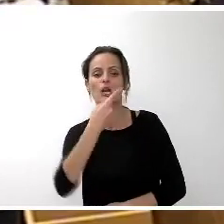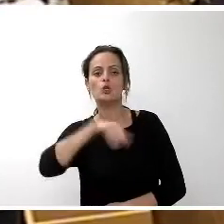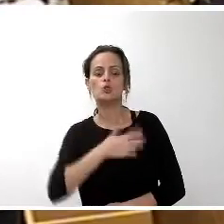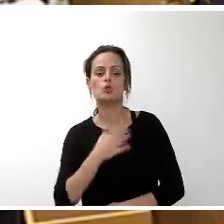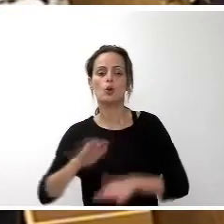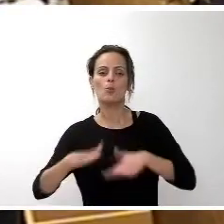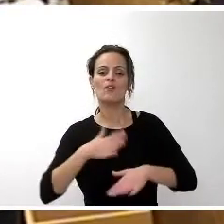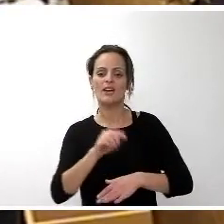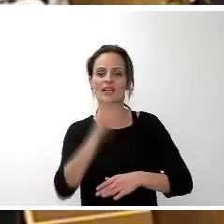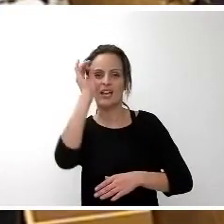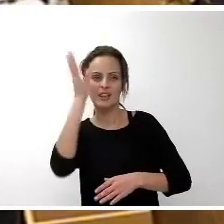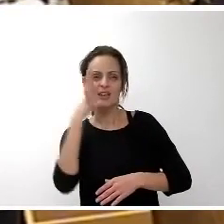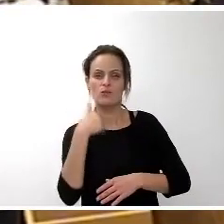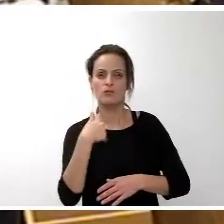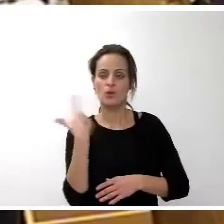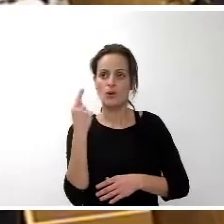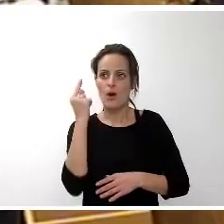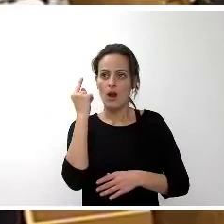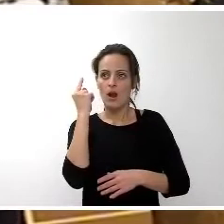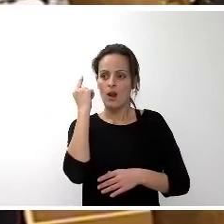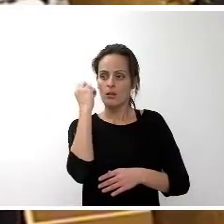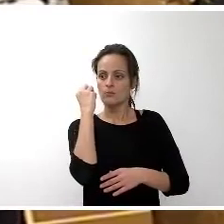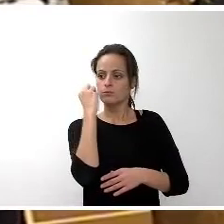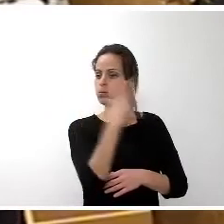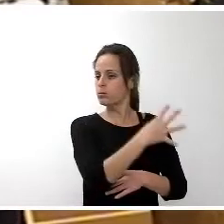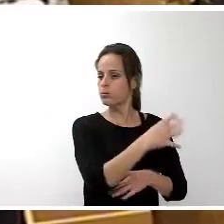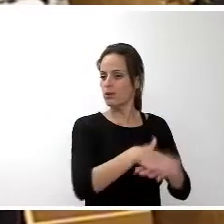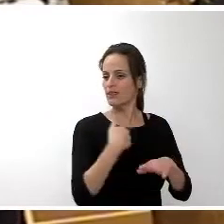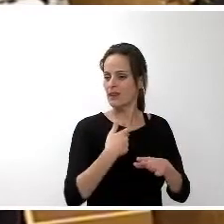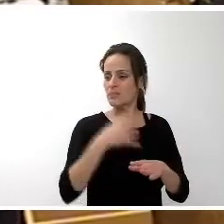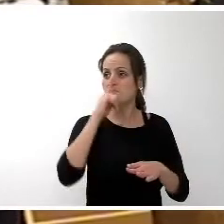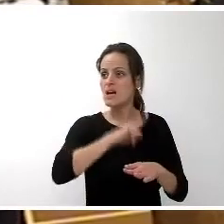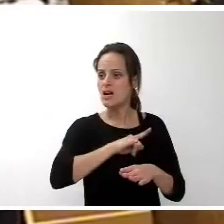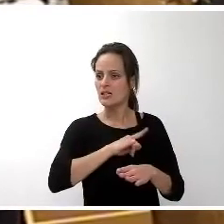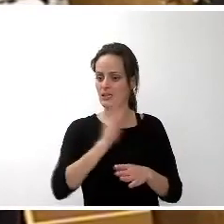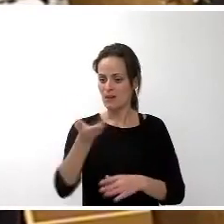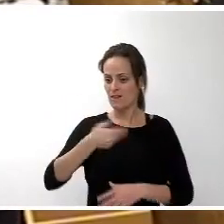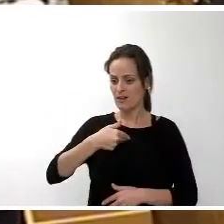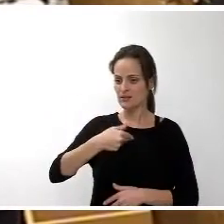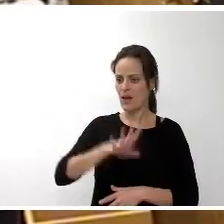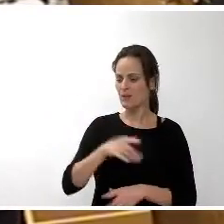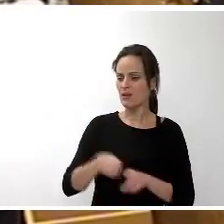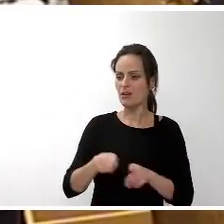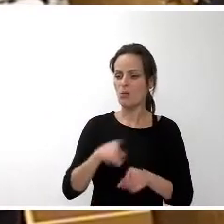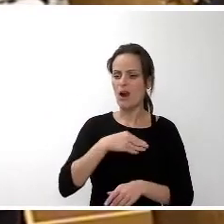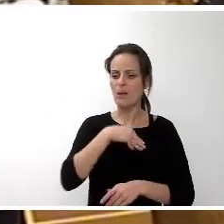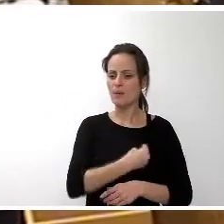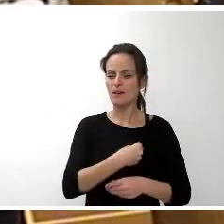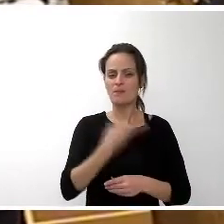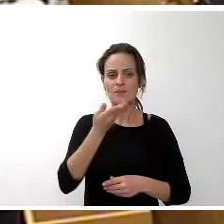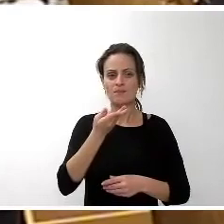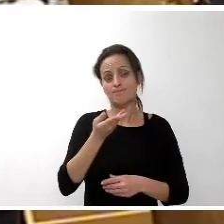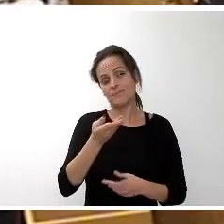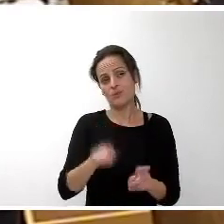huyo del mal que me enoja buscando el bien que me falta más que las penas que tengo me duelen las esperanzas muchas gracias señor